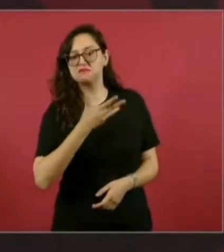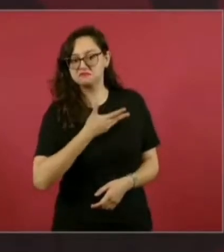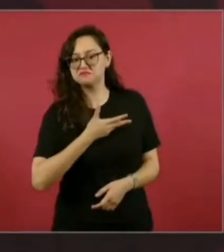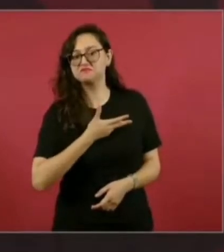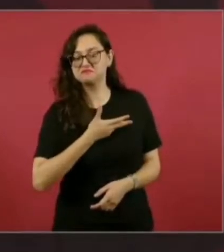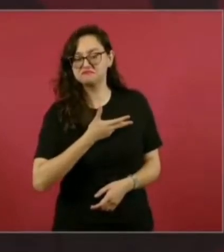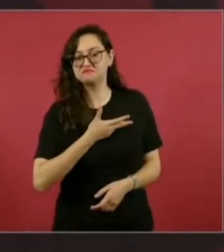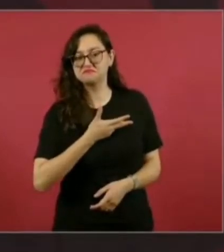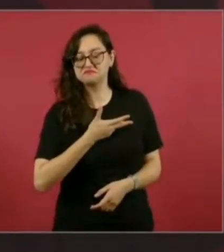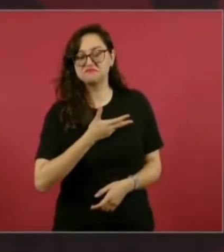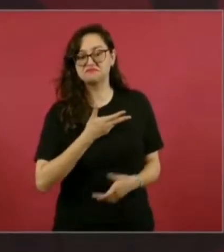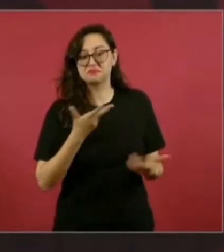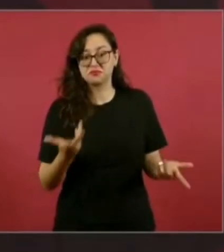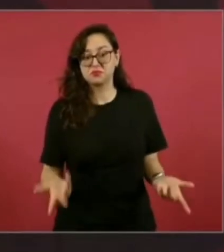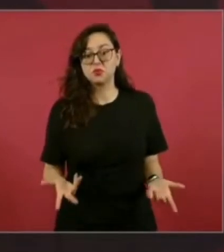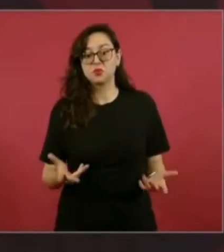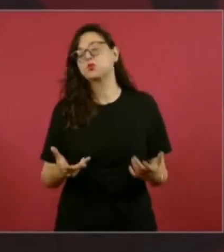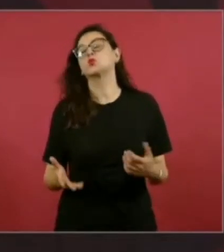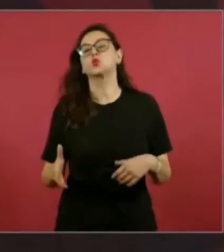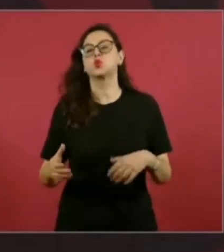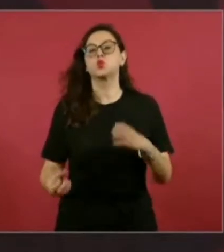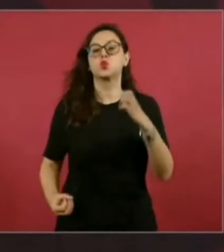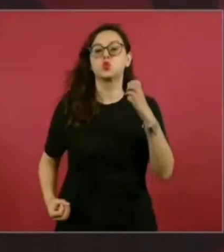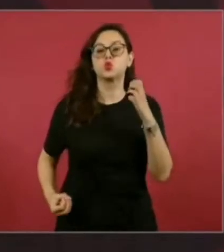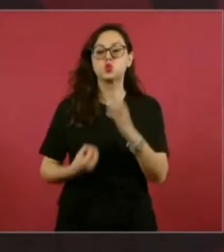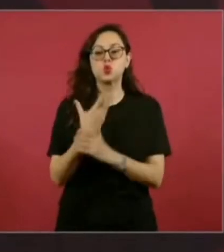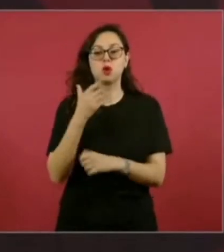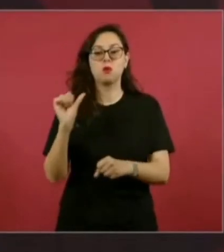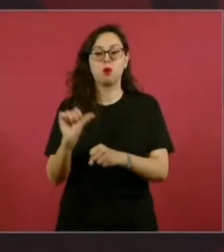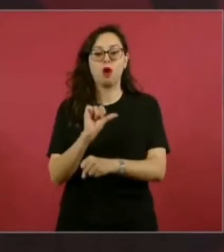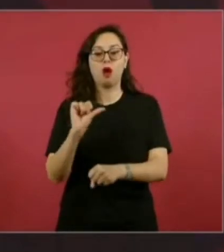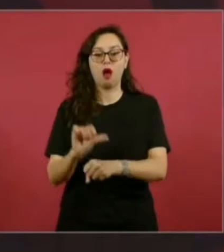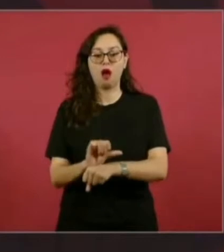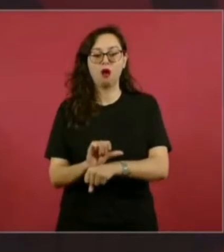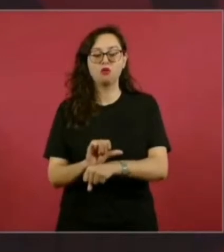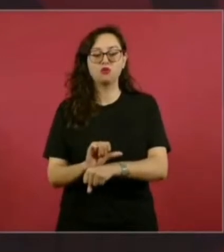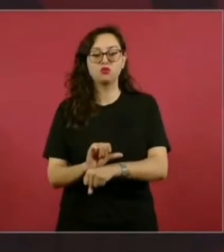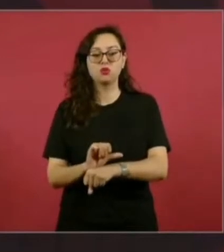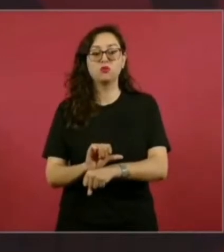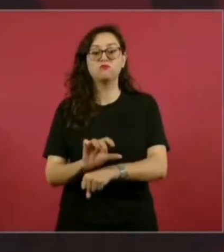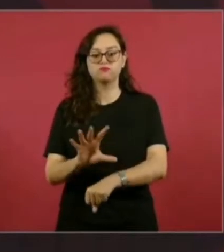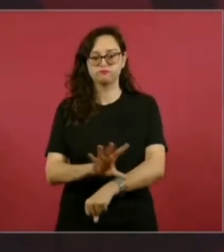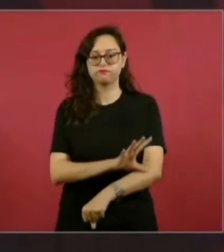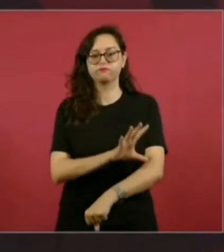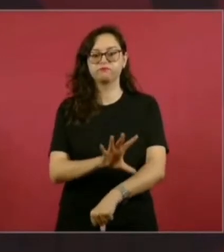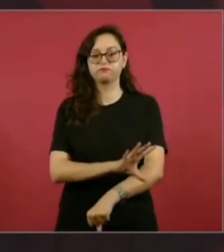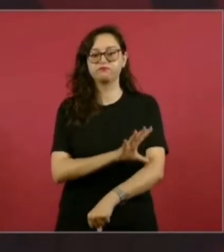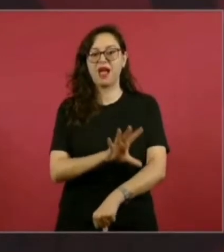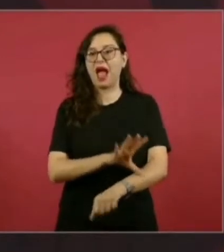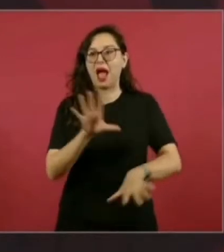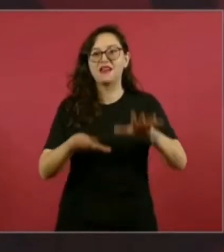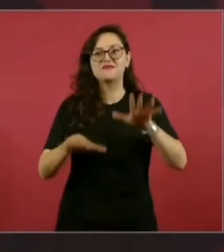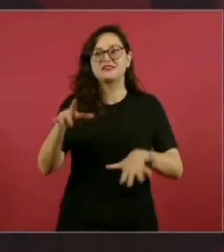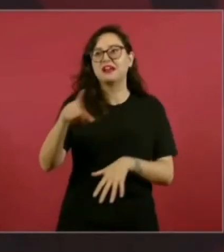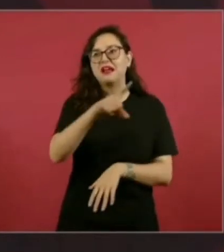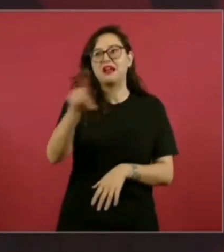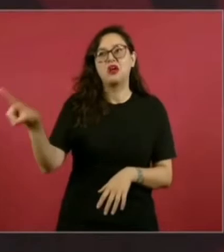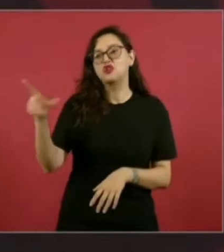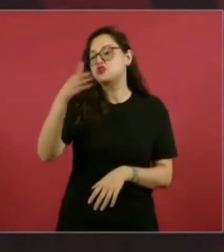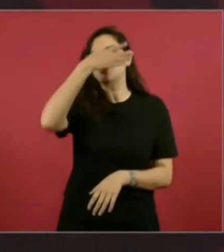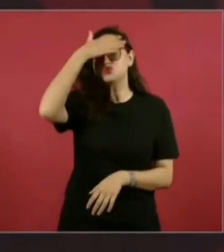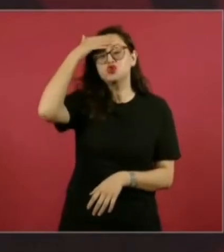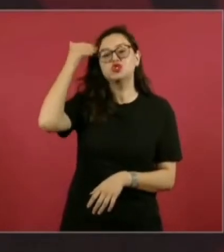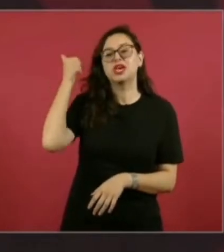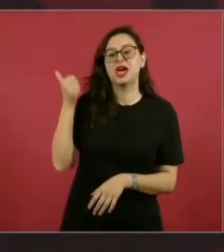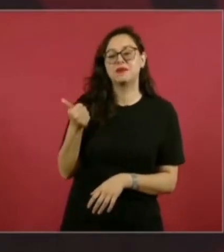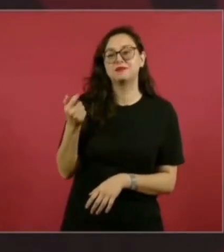Los nuevos automóviles, eso no se conoce mucho, pero van